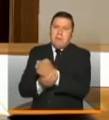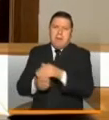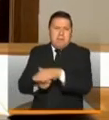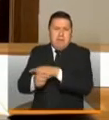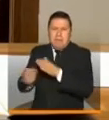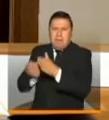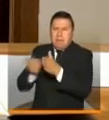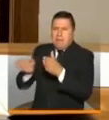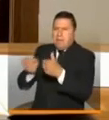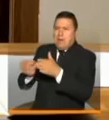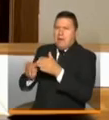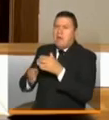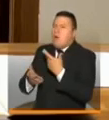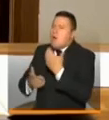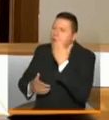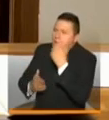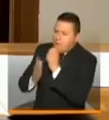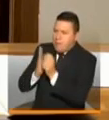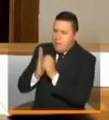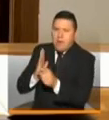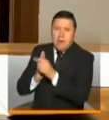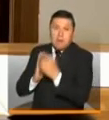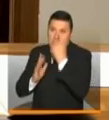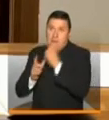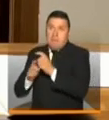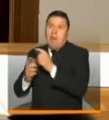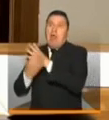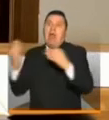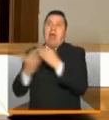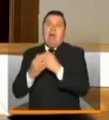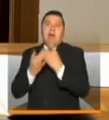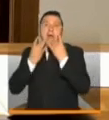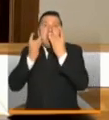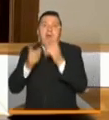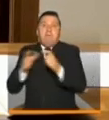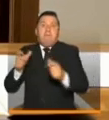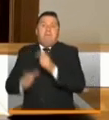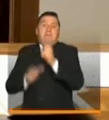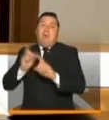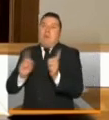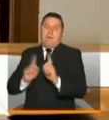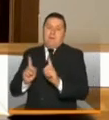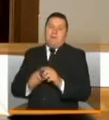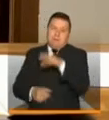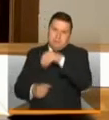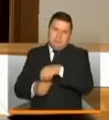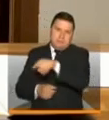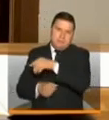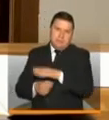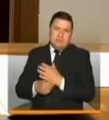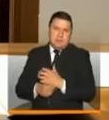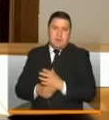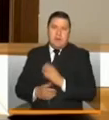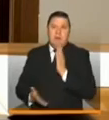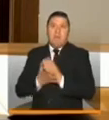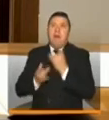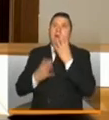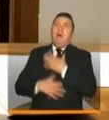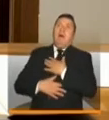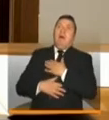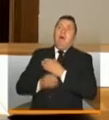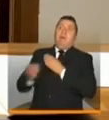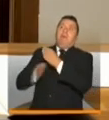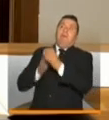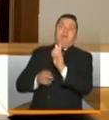todo el manejo en casa domiciliario, evitando que se nos agraven las personas y que vayan a terminar en las unidades de cuidado intensivo.